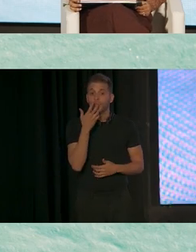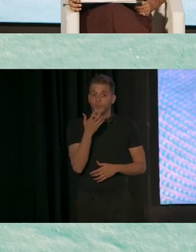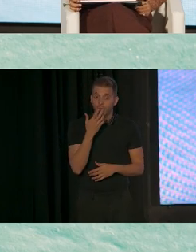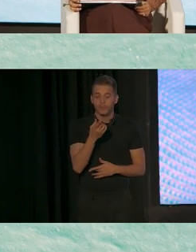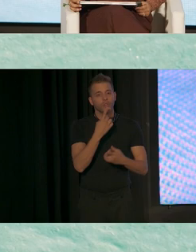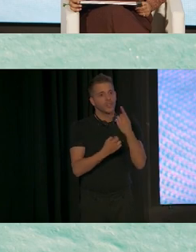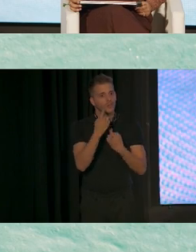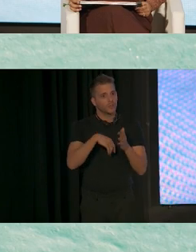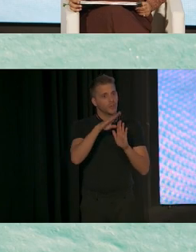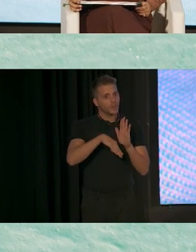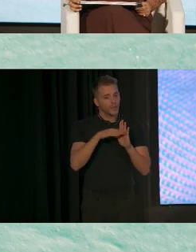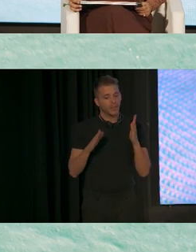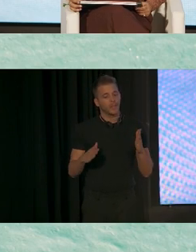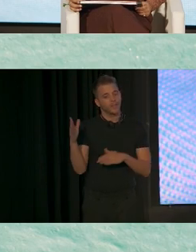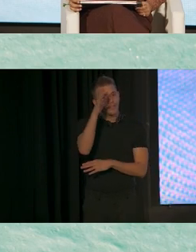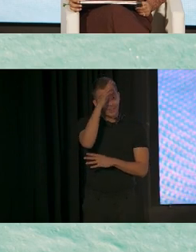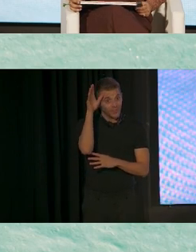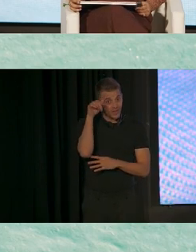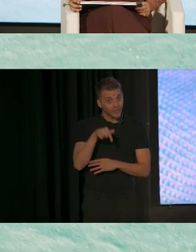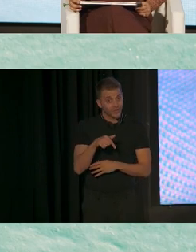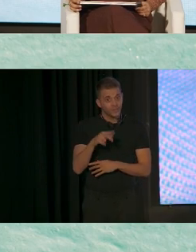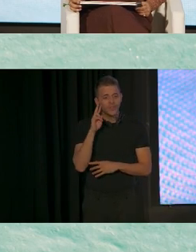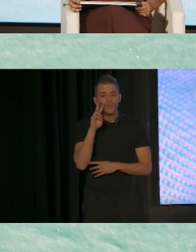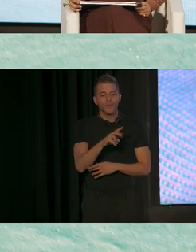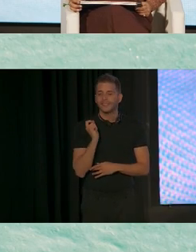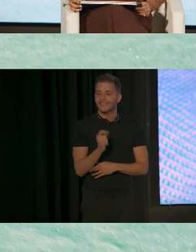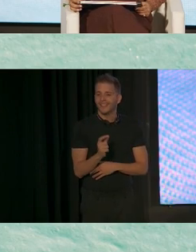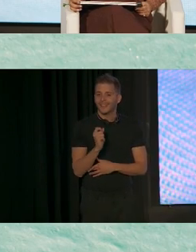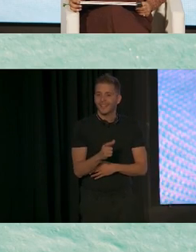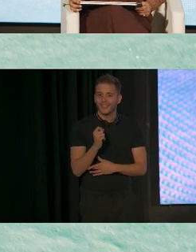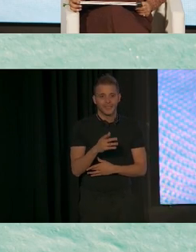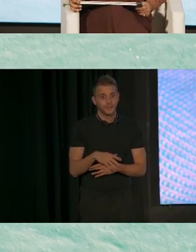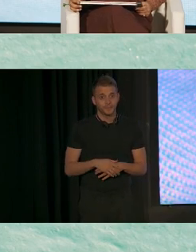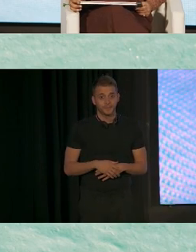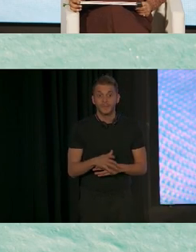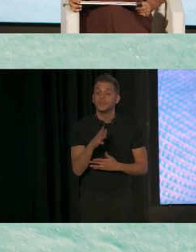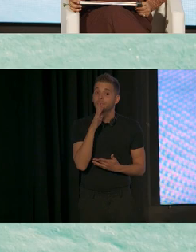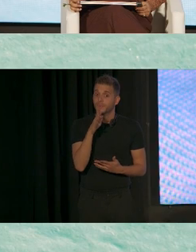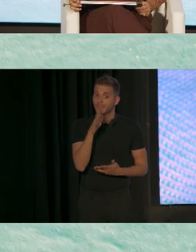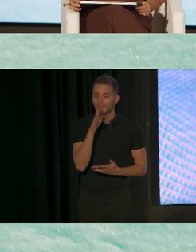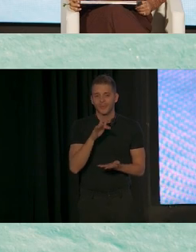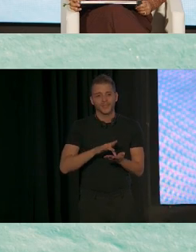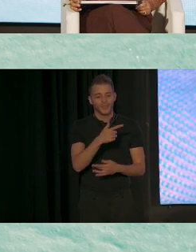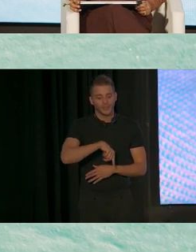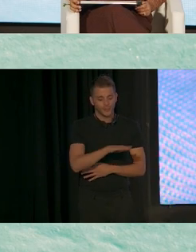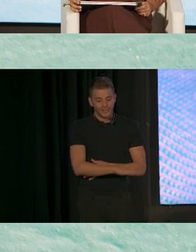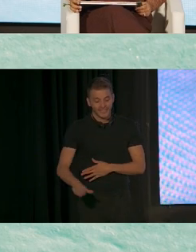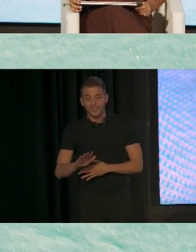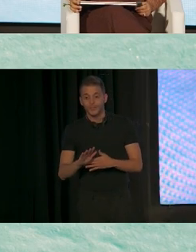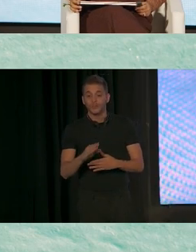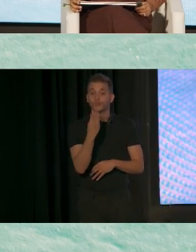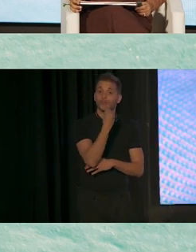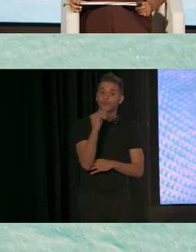sobre los programas de verano se visita con mucha frecuencia porque podemos conectar a los niños y los jóvenes